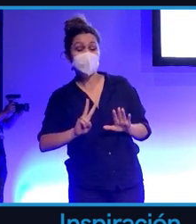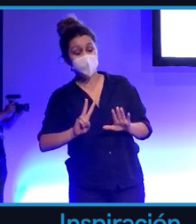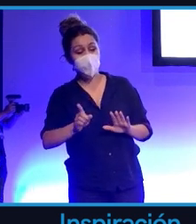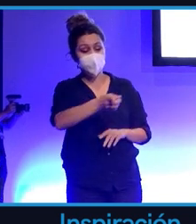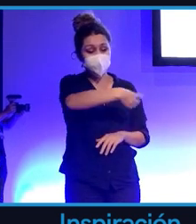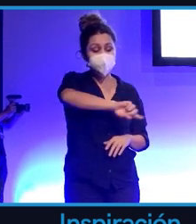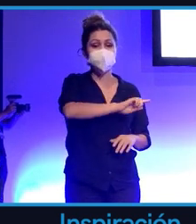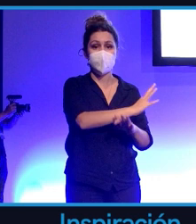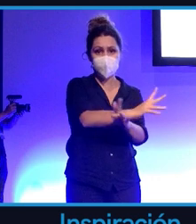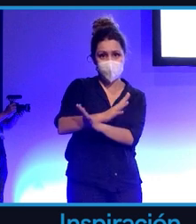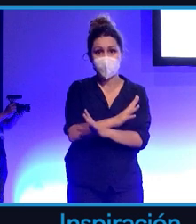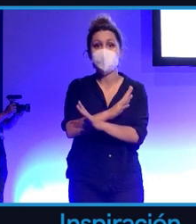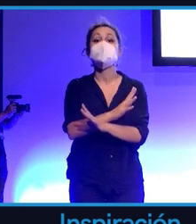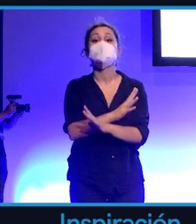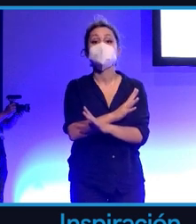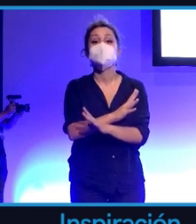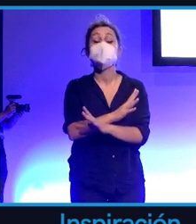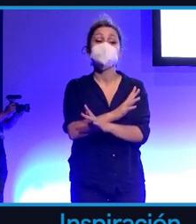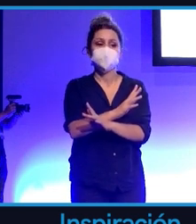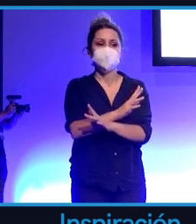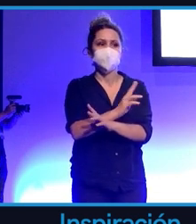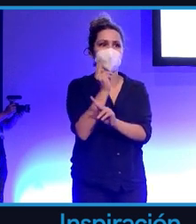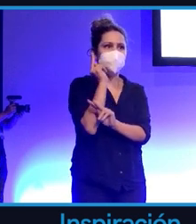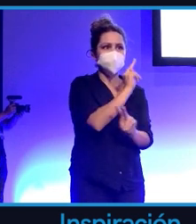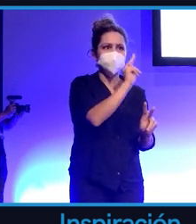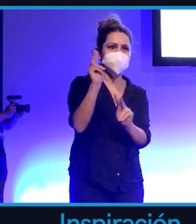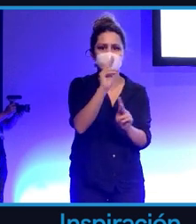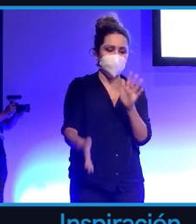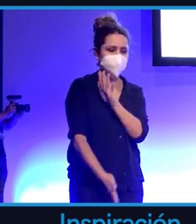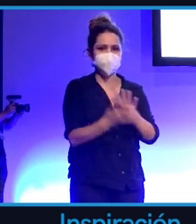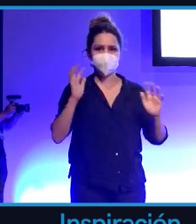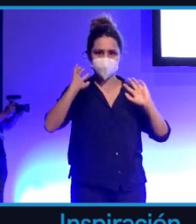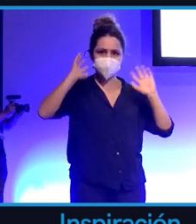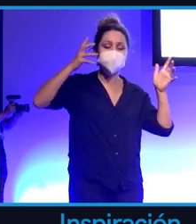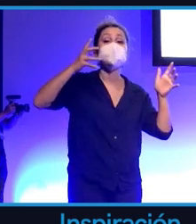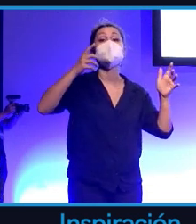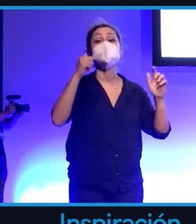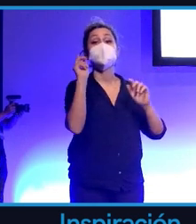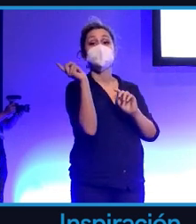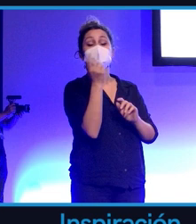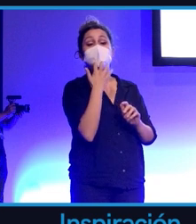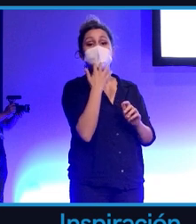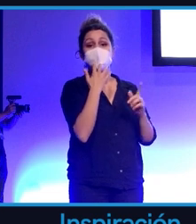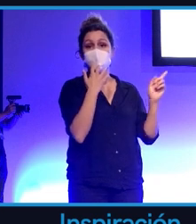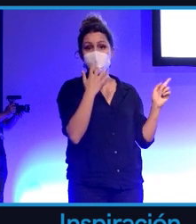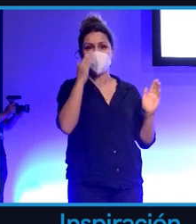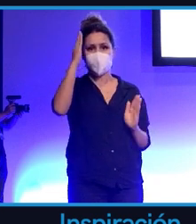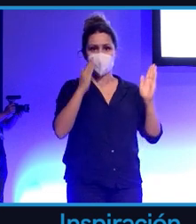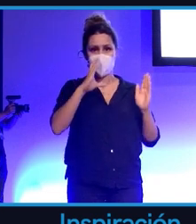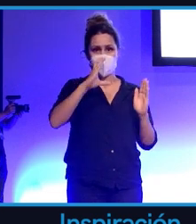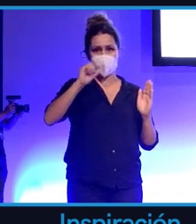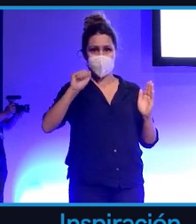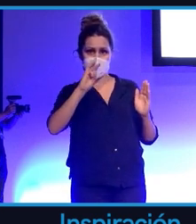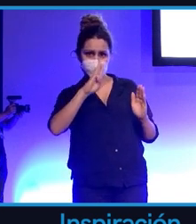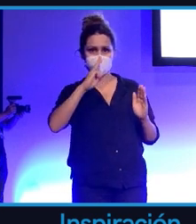tienen un manejo, una habilidad espacial, un tiempo de reacción brutal. Aquí les pongo un ejemplo de la RoboCup de hace dos